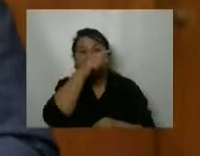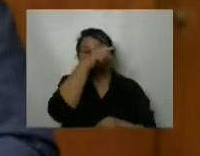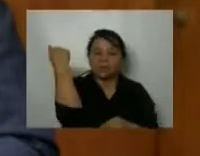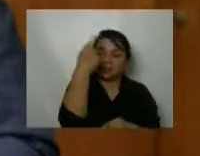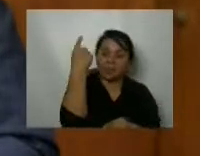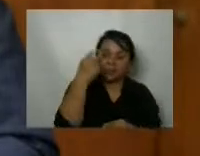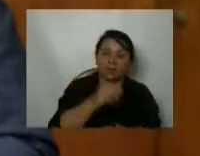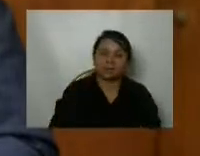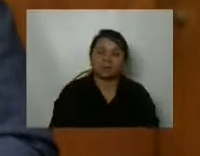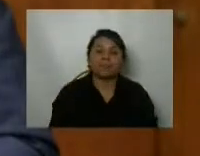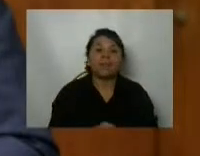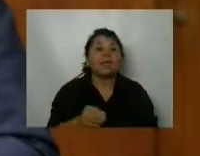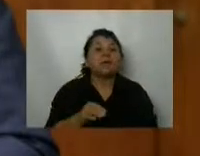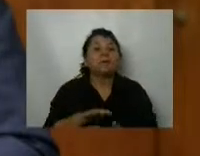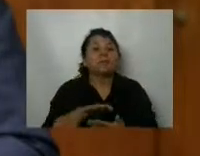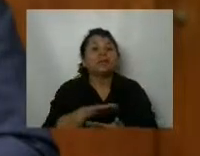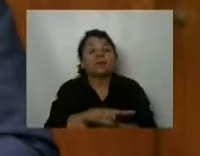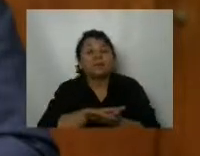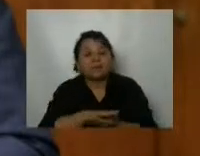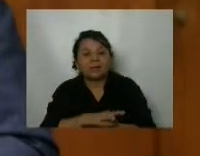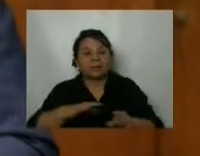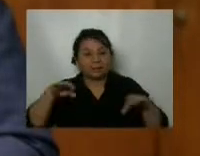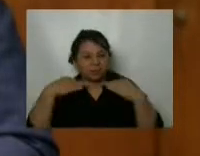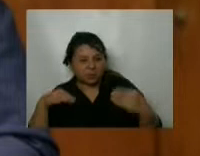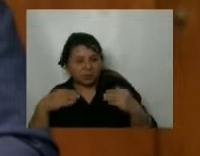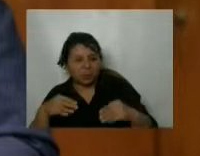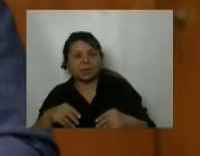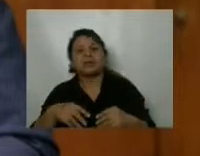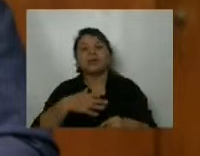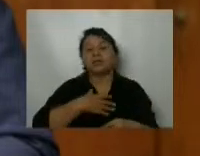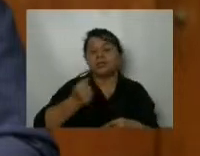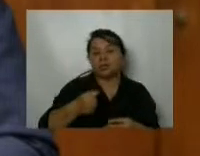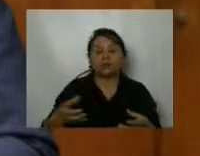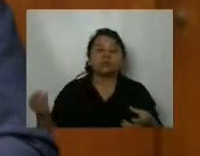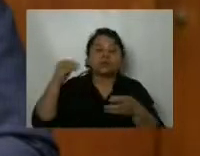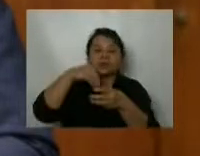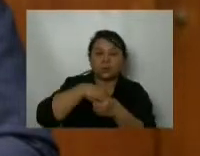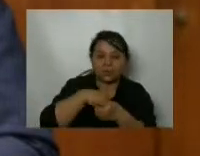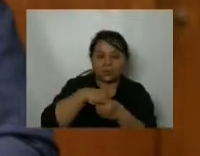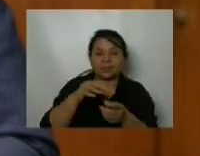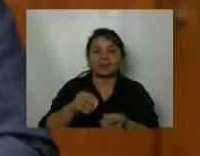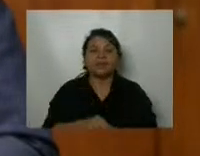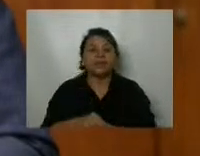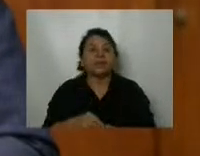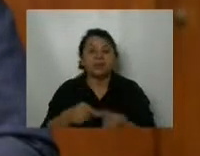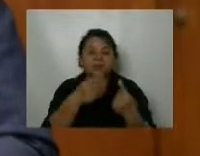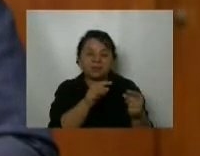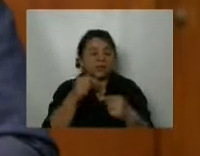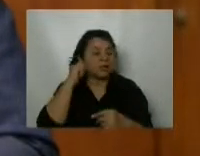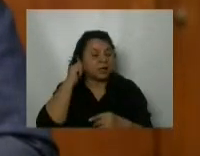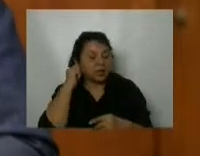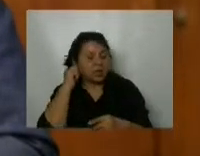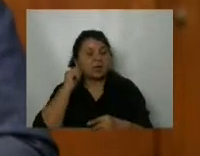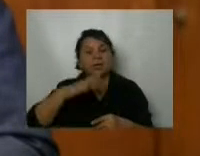manifestó entregar la provincia con un ahorro y un equilibrio y habrá que ver cómo se puede